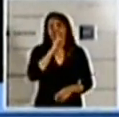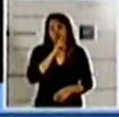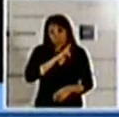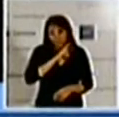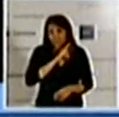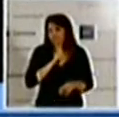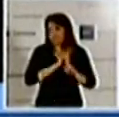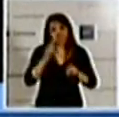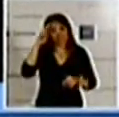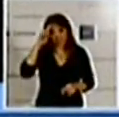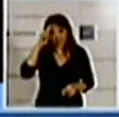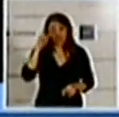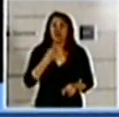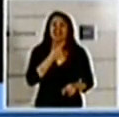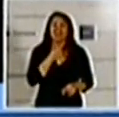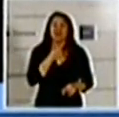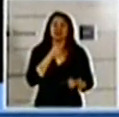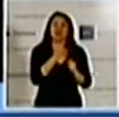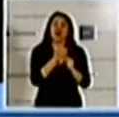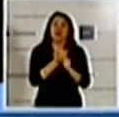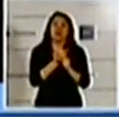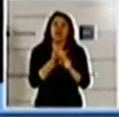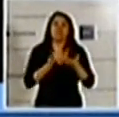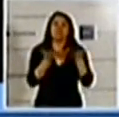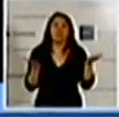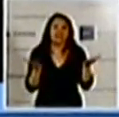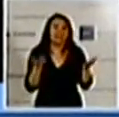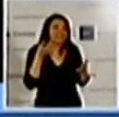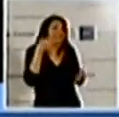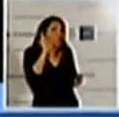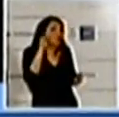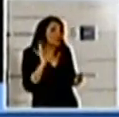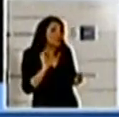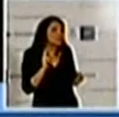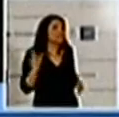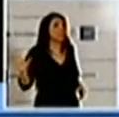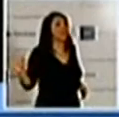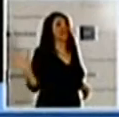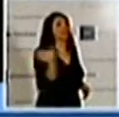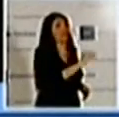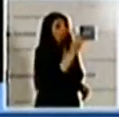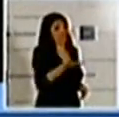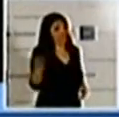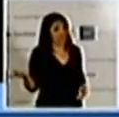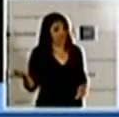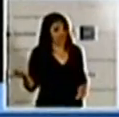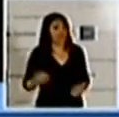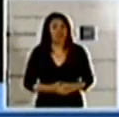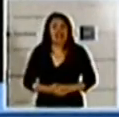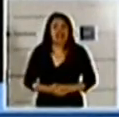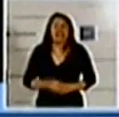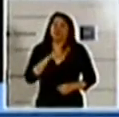privada con contralor de la municipalidad, que sea para todos. Y en este aspecto queremos